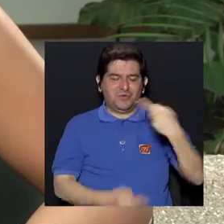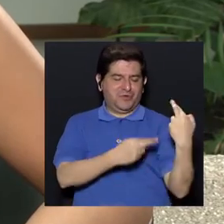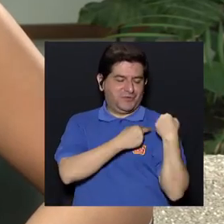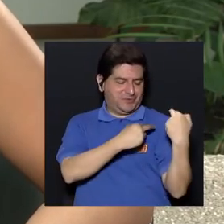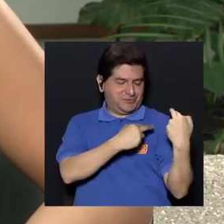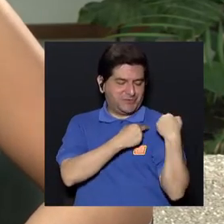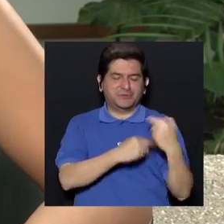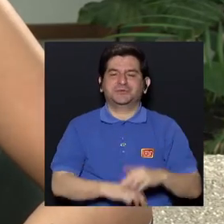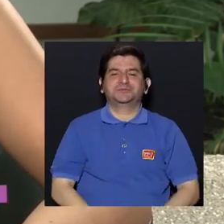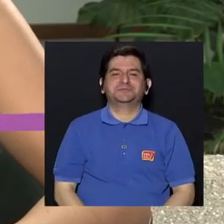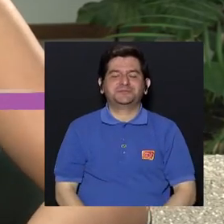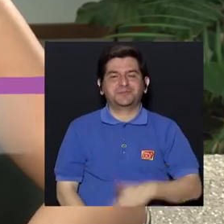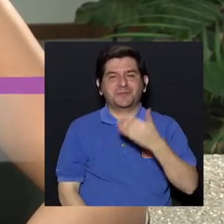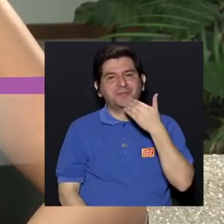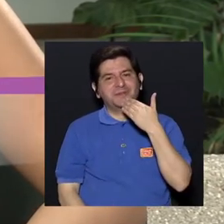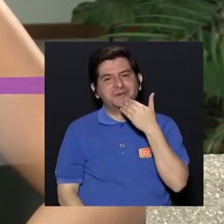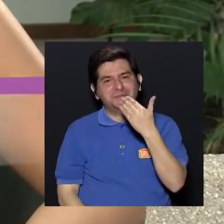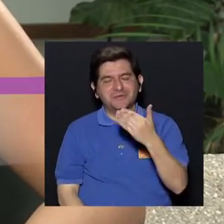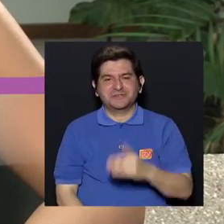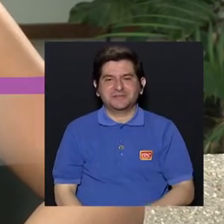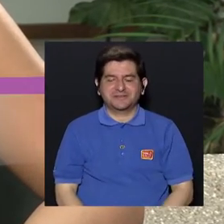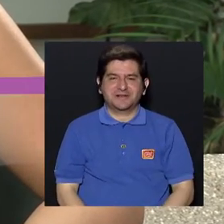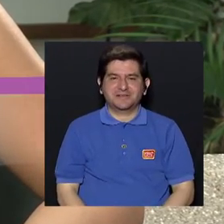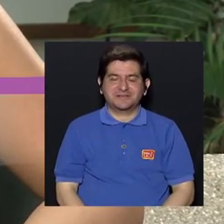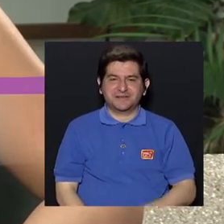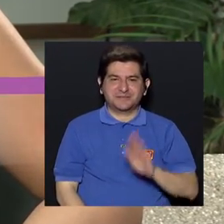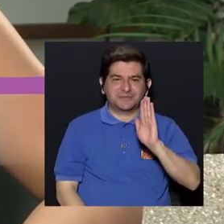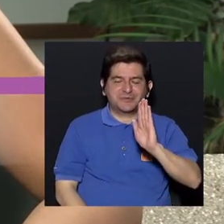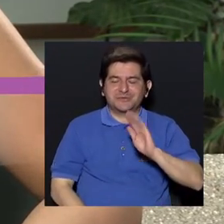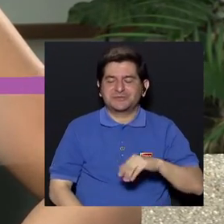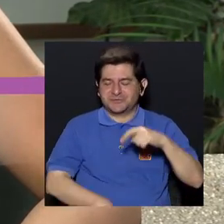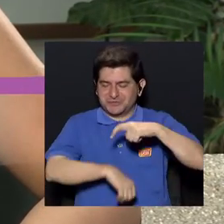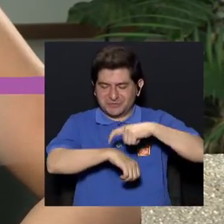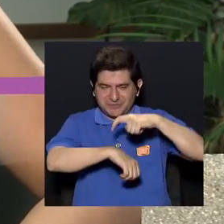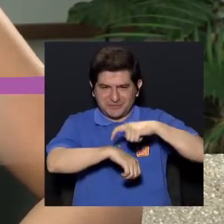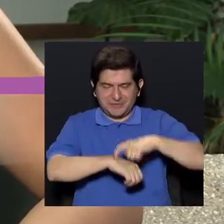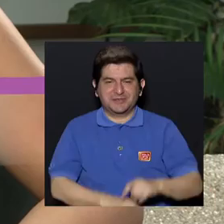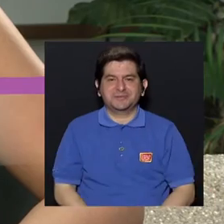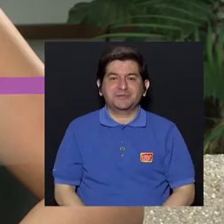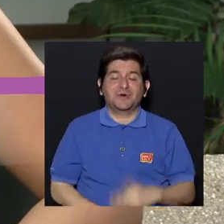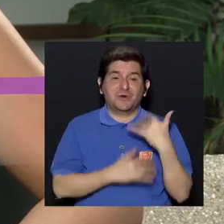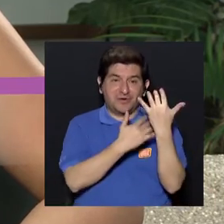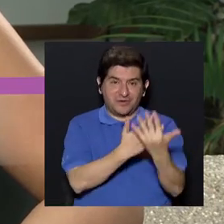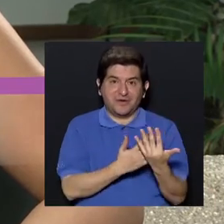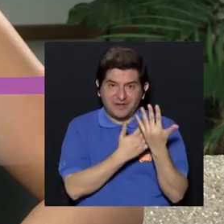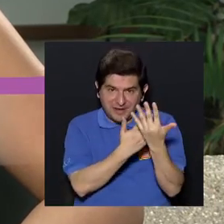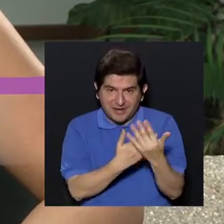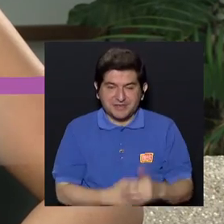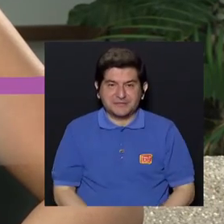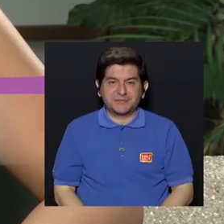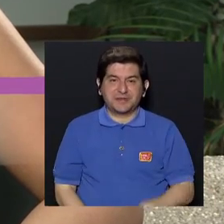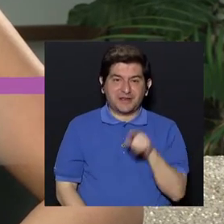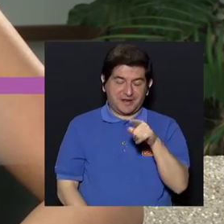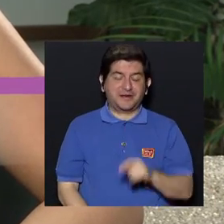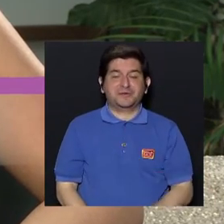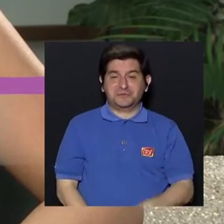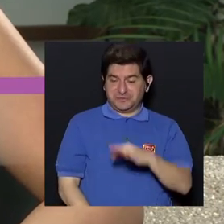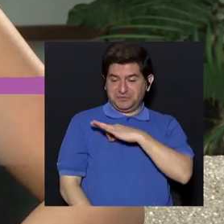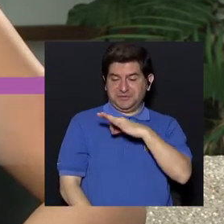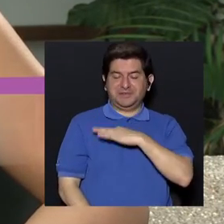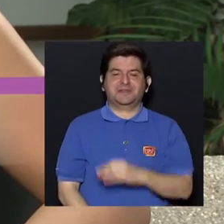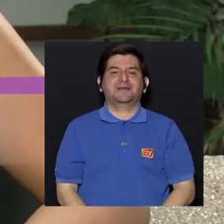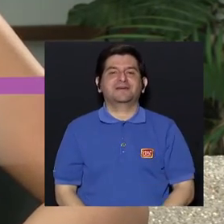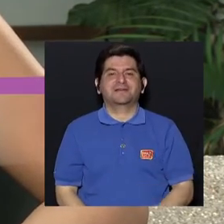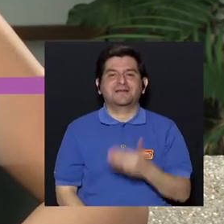responsable. Y, bueno, muchísimas gracias por este ratito que estuvo con nosotros, esperamos que les hayamos aportado,